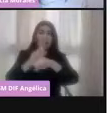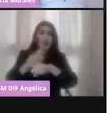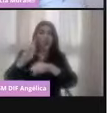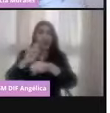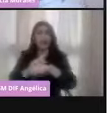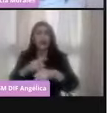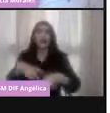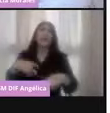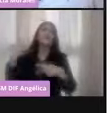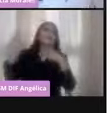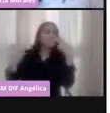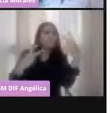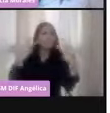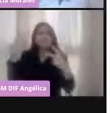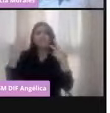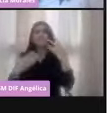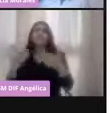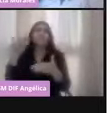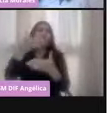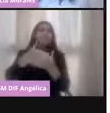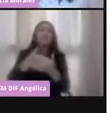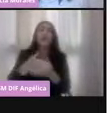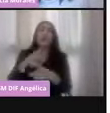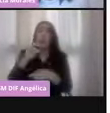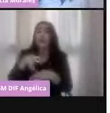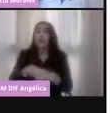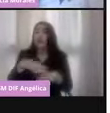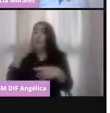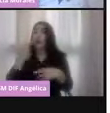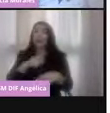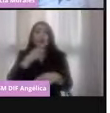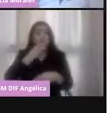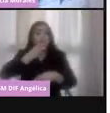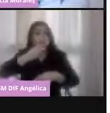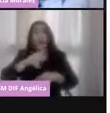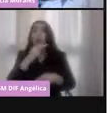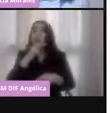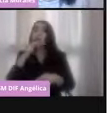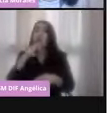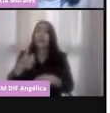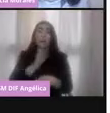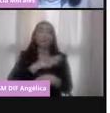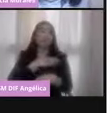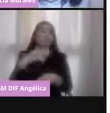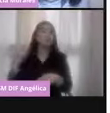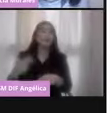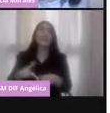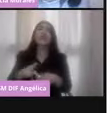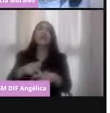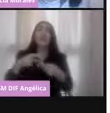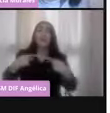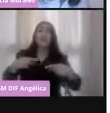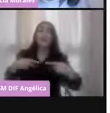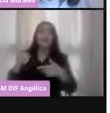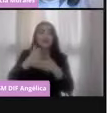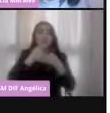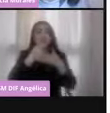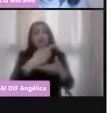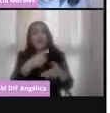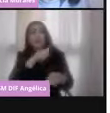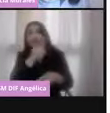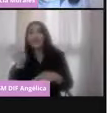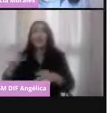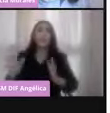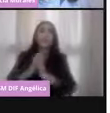excelente noticia, y no lo digo con sarcasmo, lo digo porque yo considero que así lo es, a la ciudadanía para participar como funcionarios y como funcionarios de